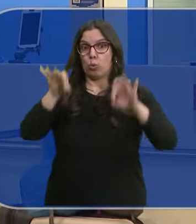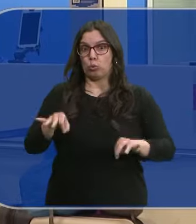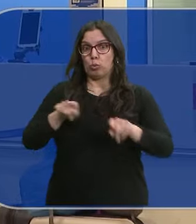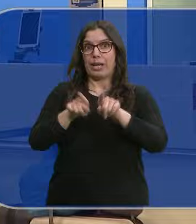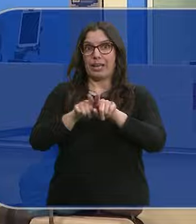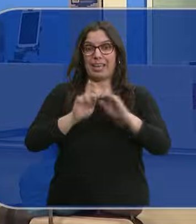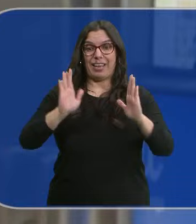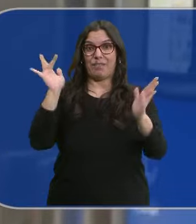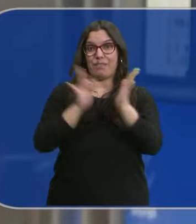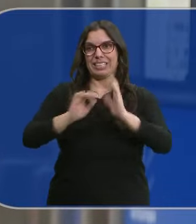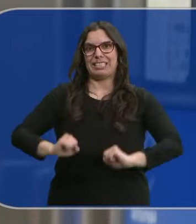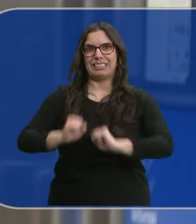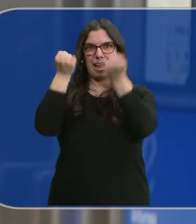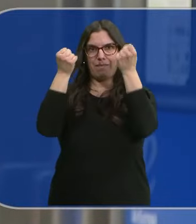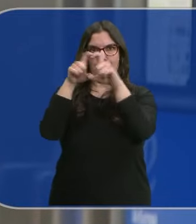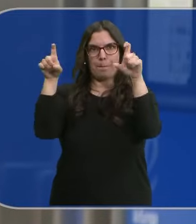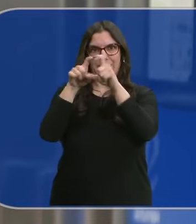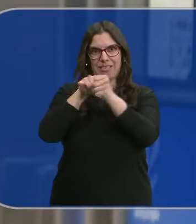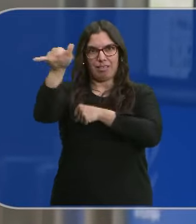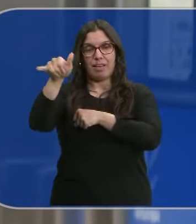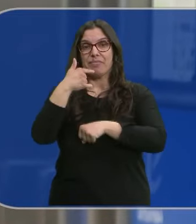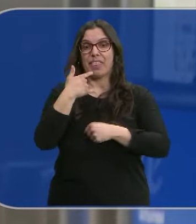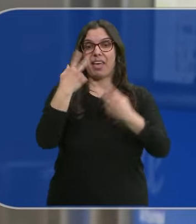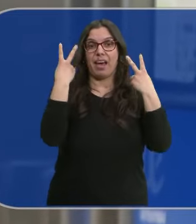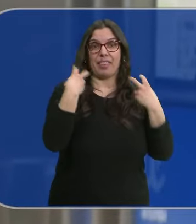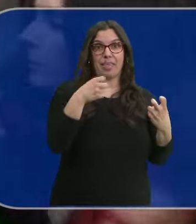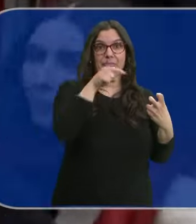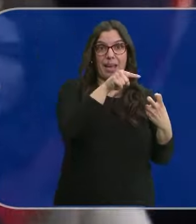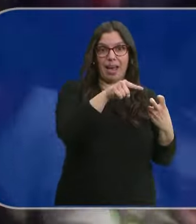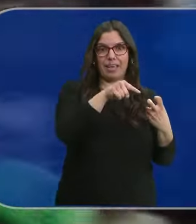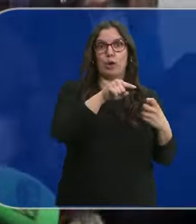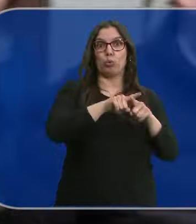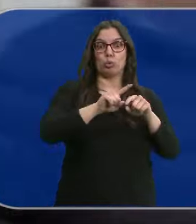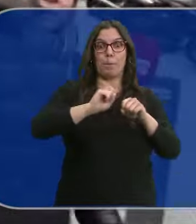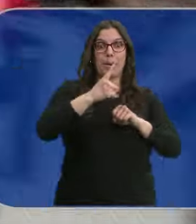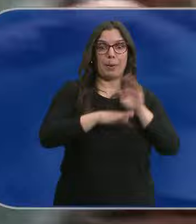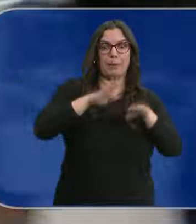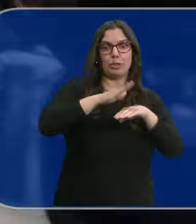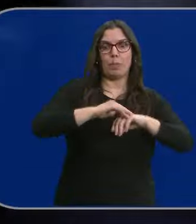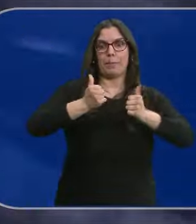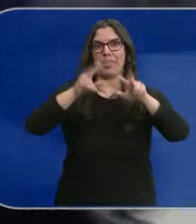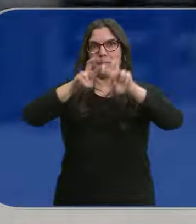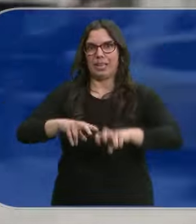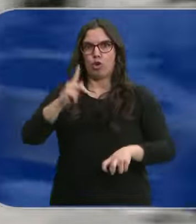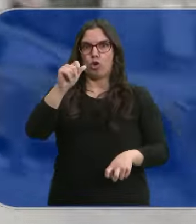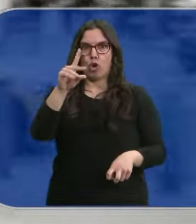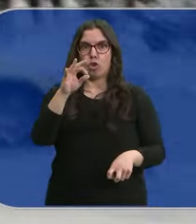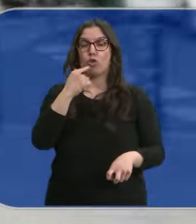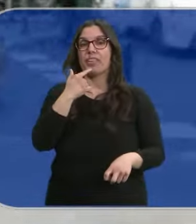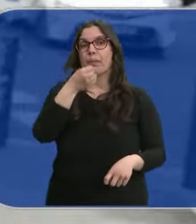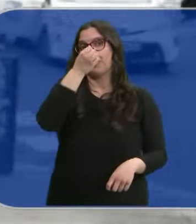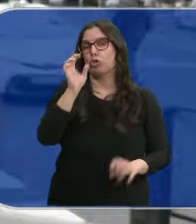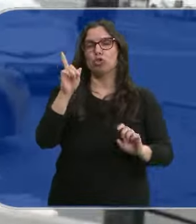rescate de la aerolínea. Un salvavidas que, según un informe de Hacienda, fue el origen del caso Colgo. Desde el PSOE hablan de coincidencia temporal.